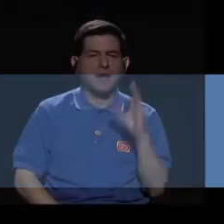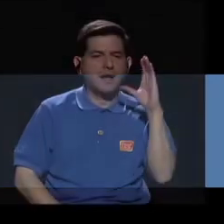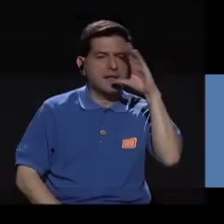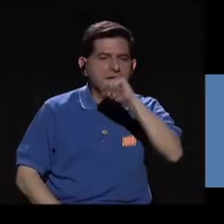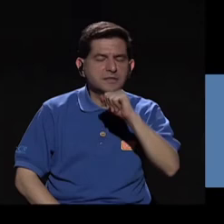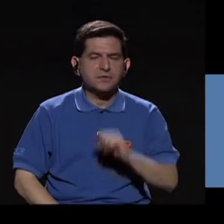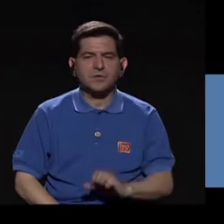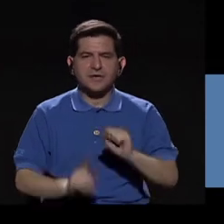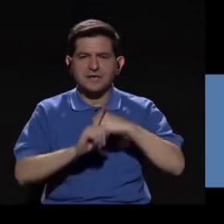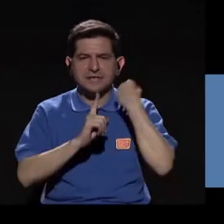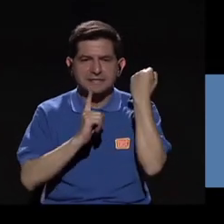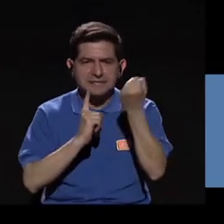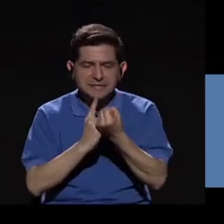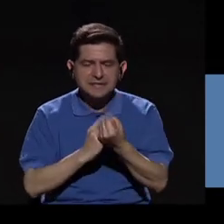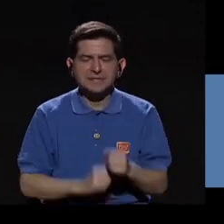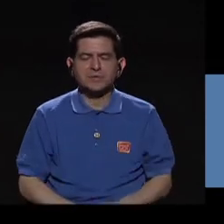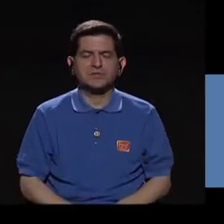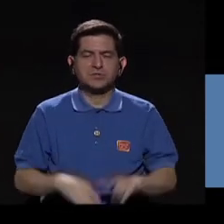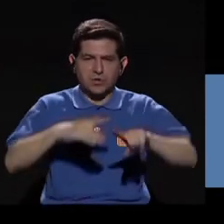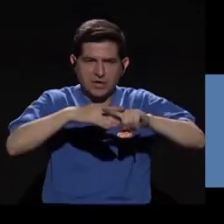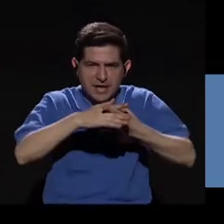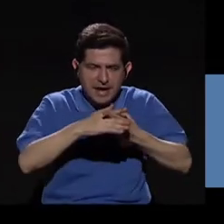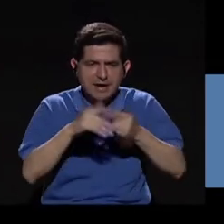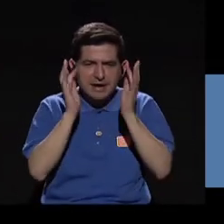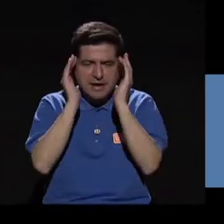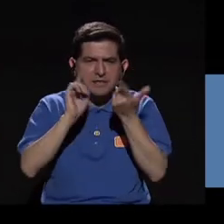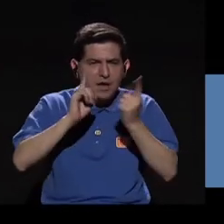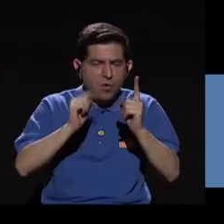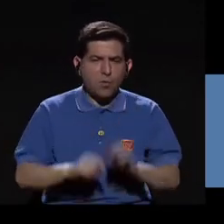Detecte cuáles son las fuentes de su ansiedad.